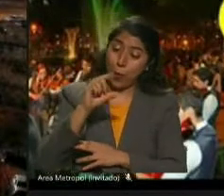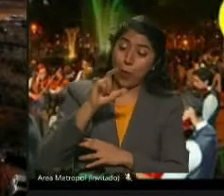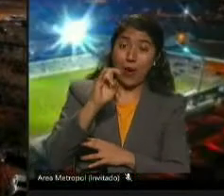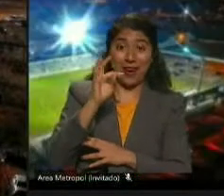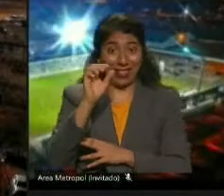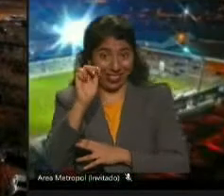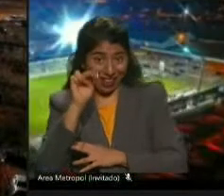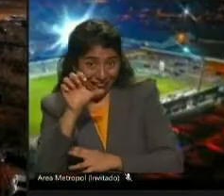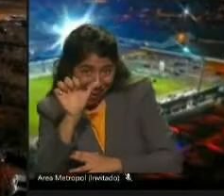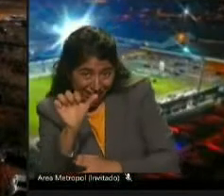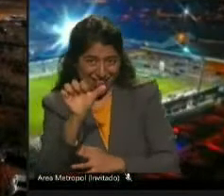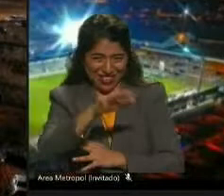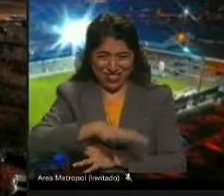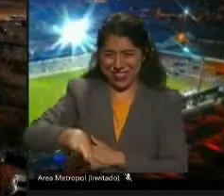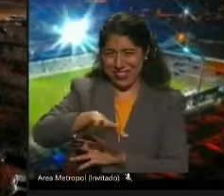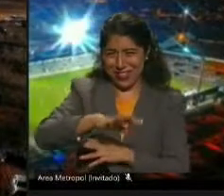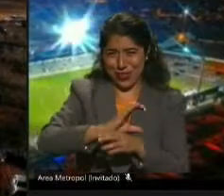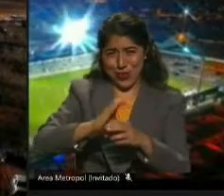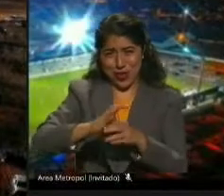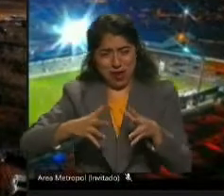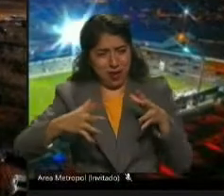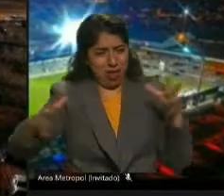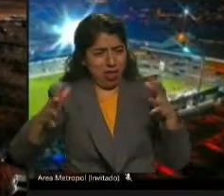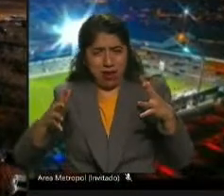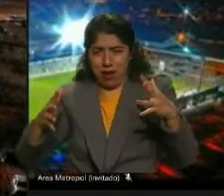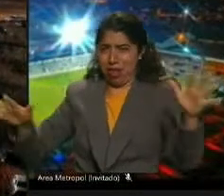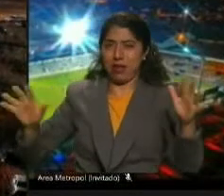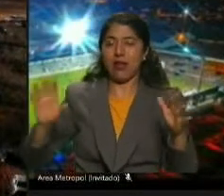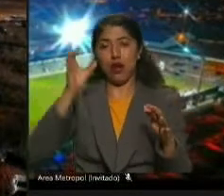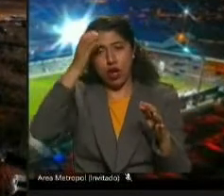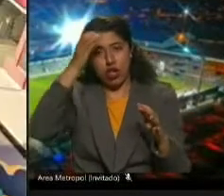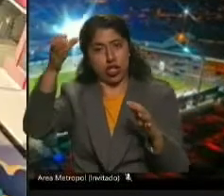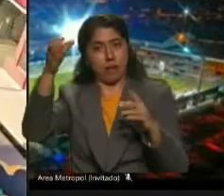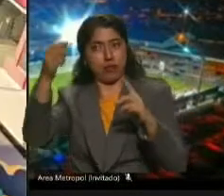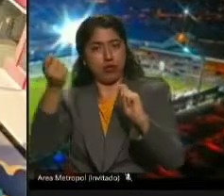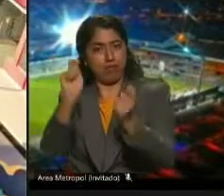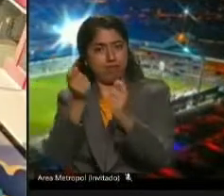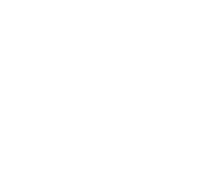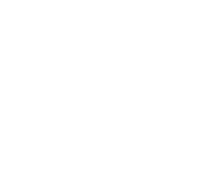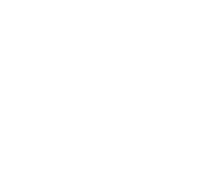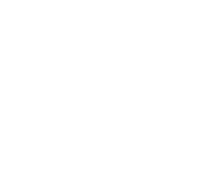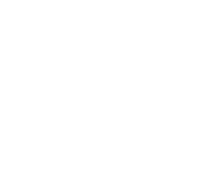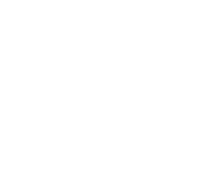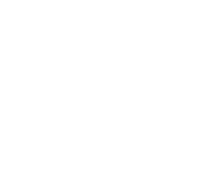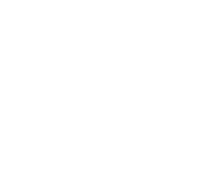condición y esta responsabilidad social a todos los habitantes.